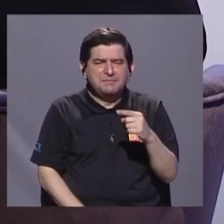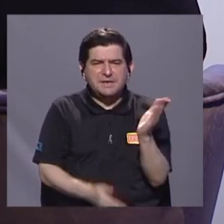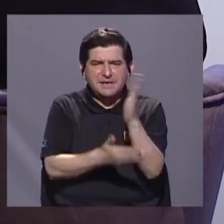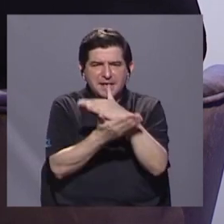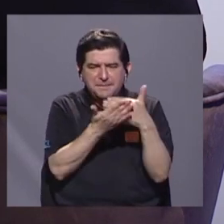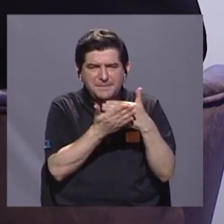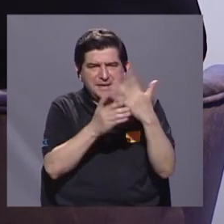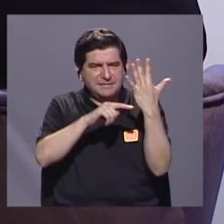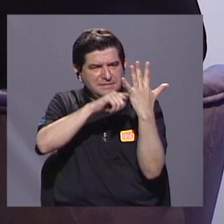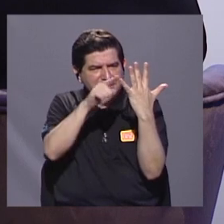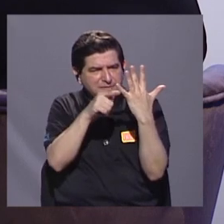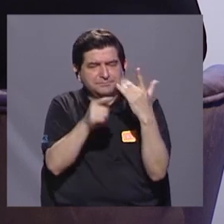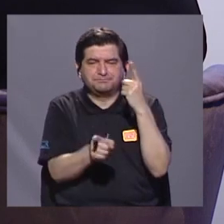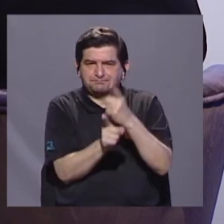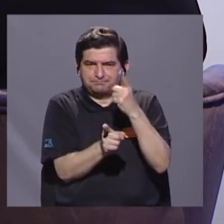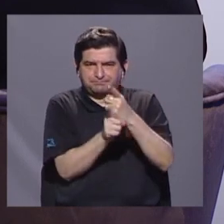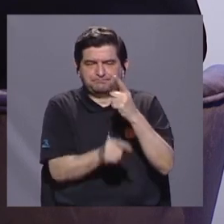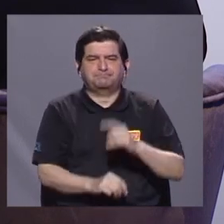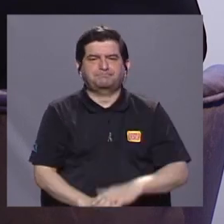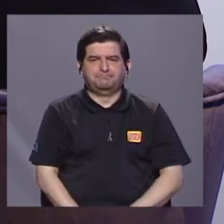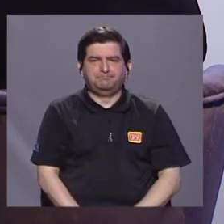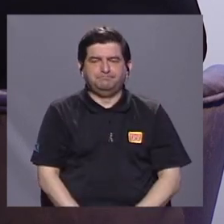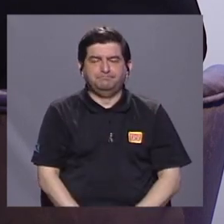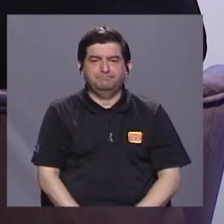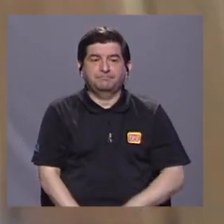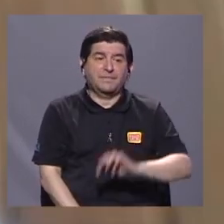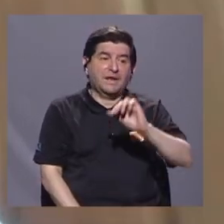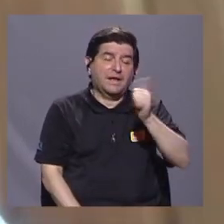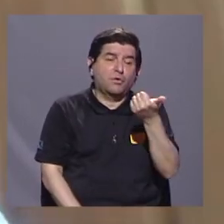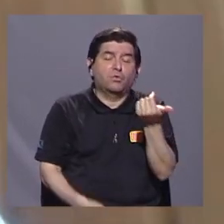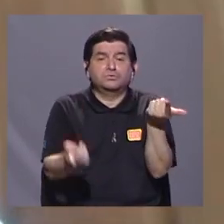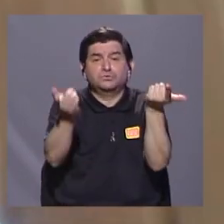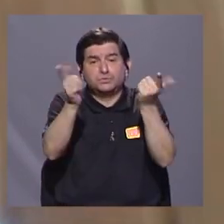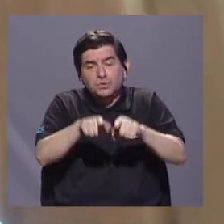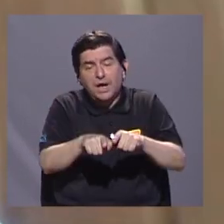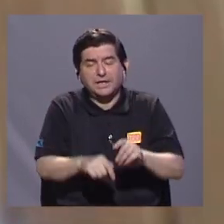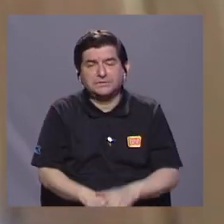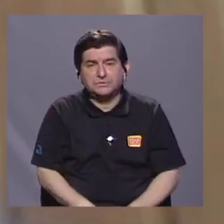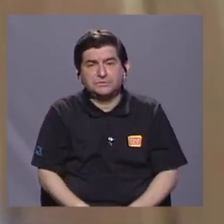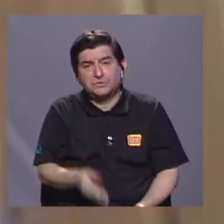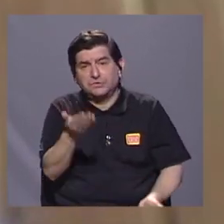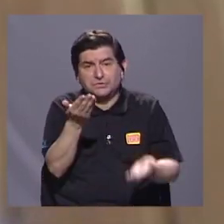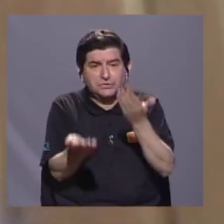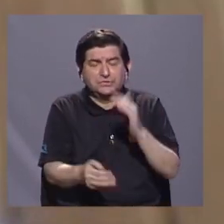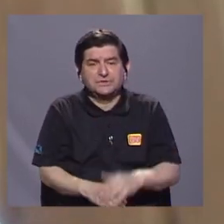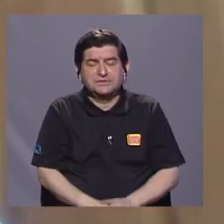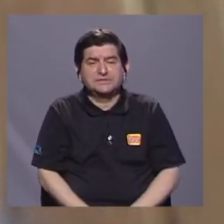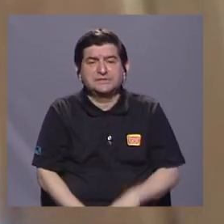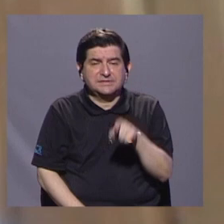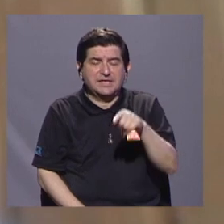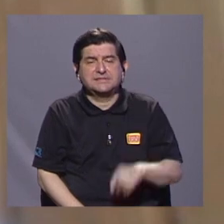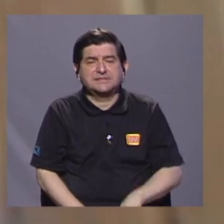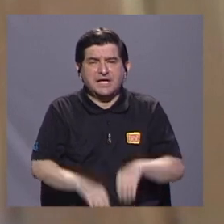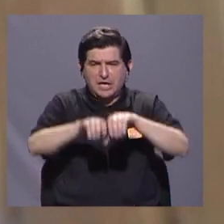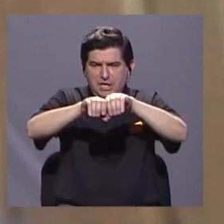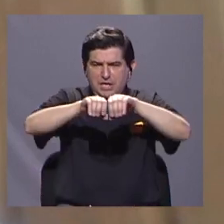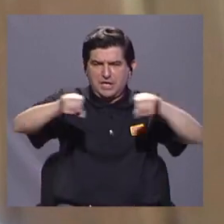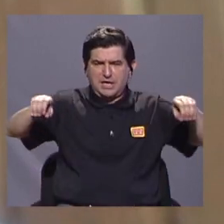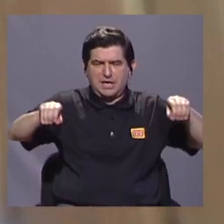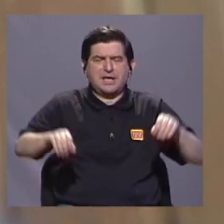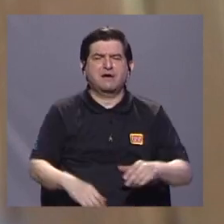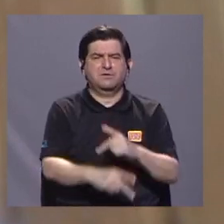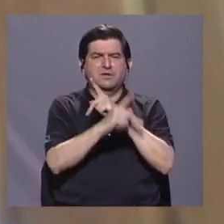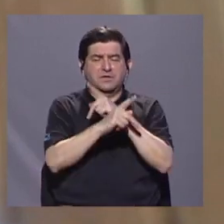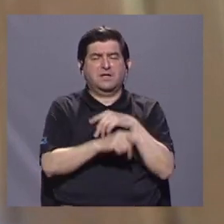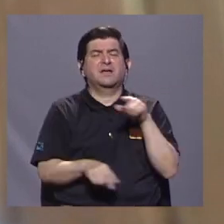adecuado. En otros casos, pues vendría a ser el poner cable aislante, ¿verdad? Que ellos dicen que también tiene